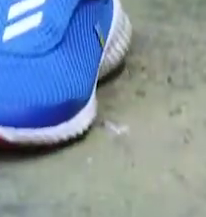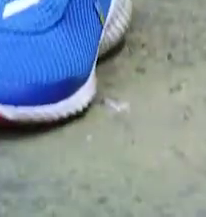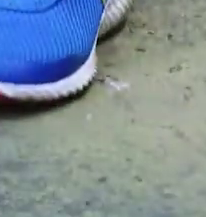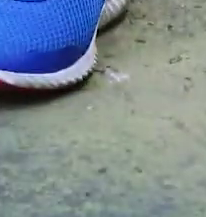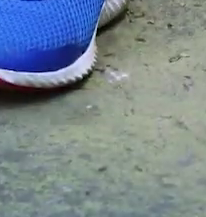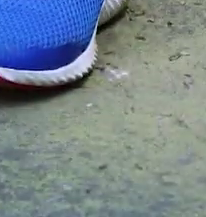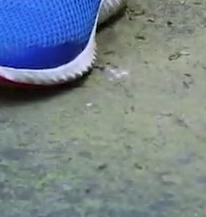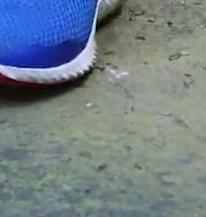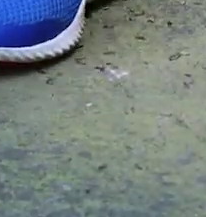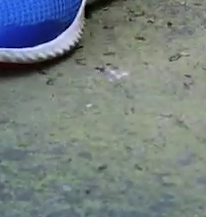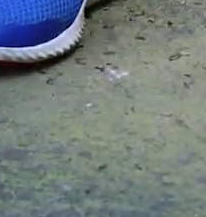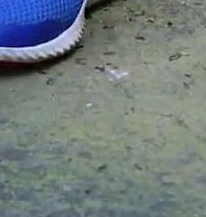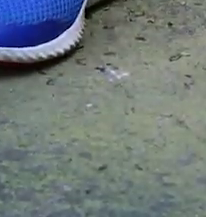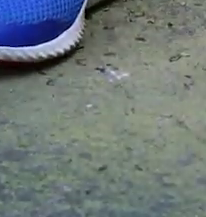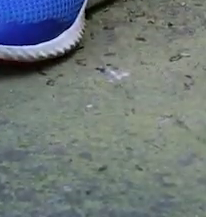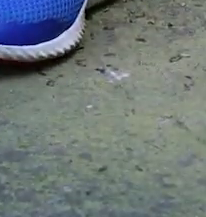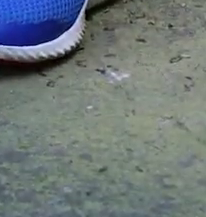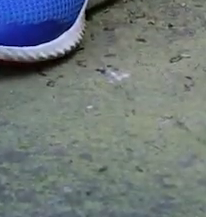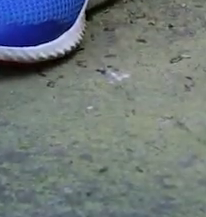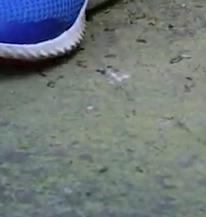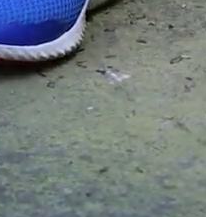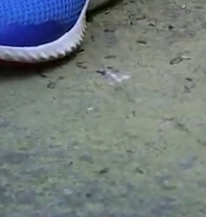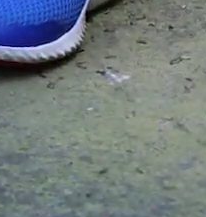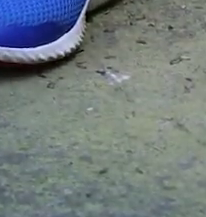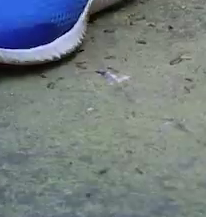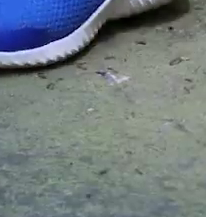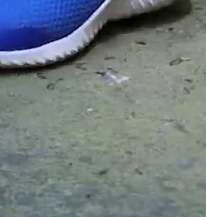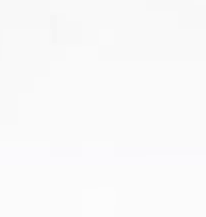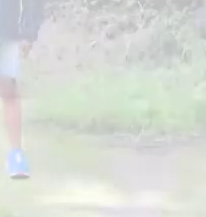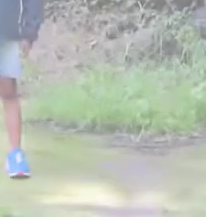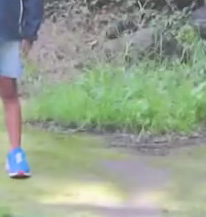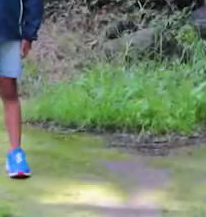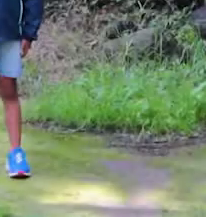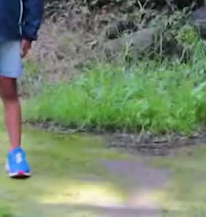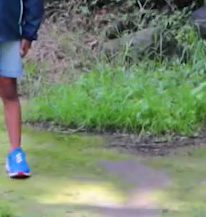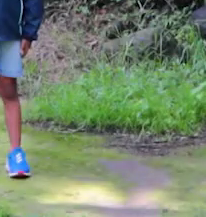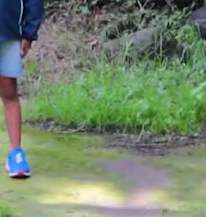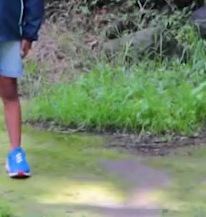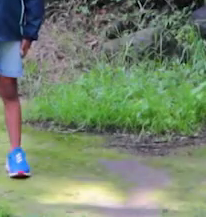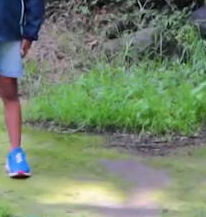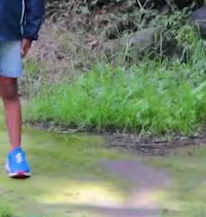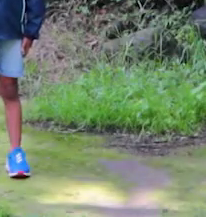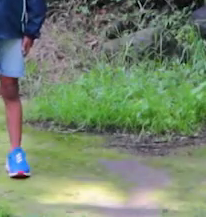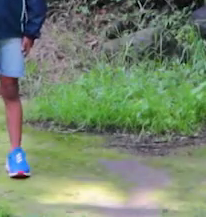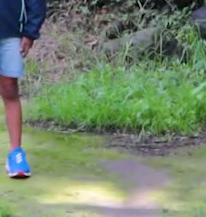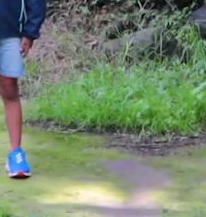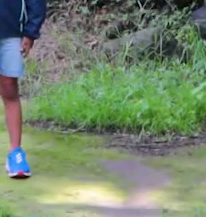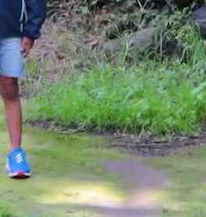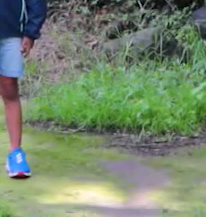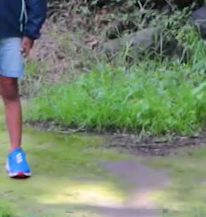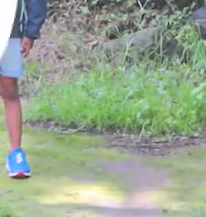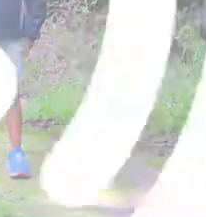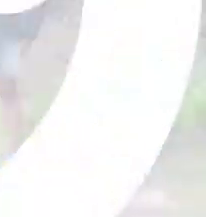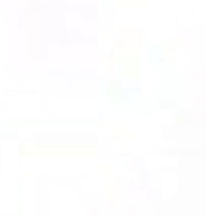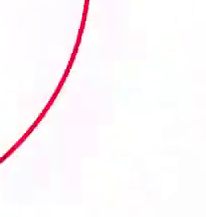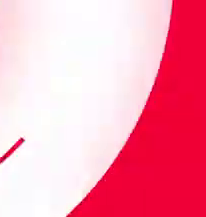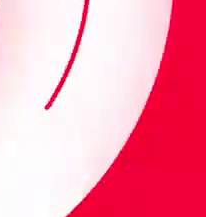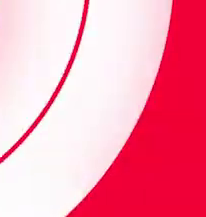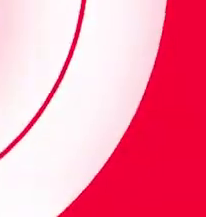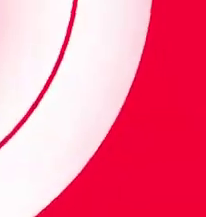tener siempre la posición de los pies. las puntas hacia adentro. Y después de cada pausa. Activa tu mente.